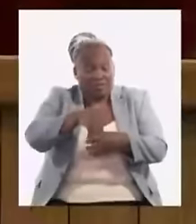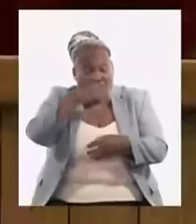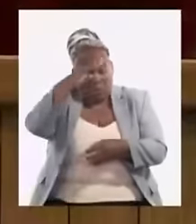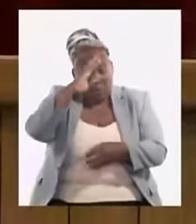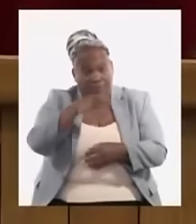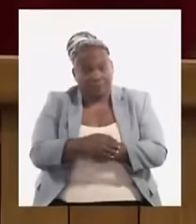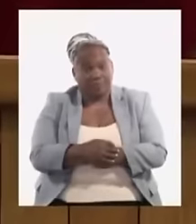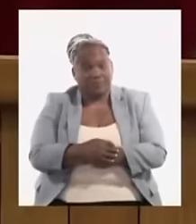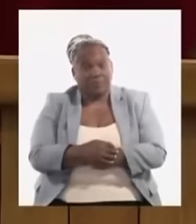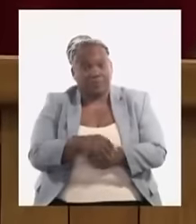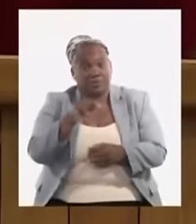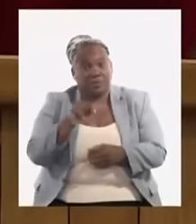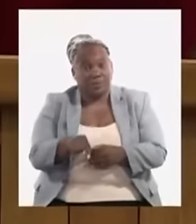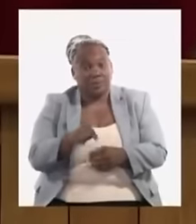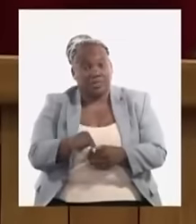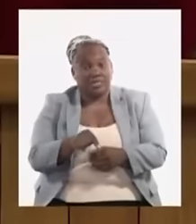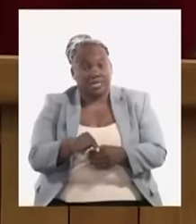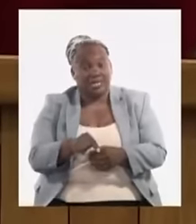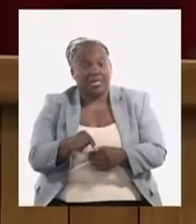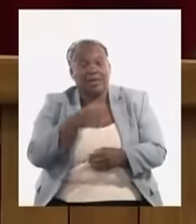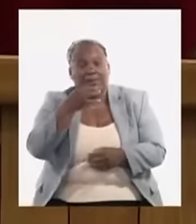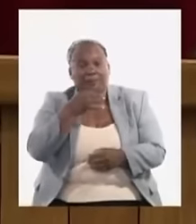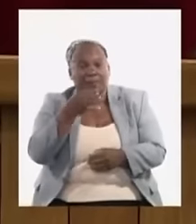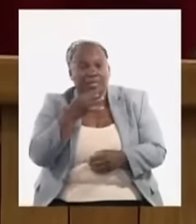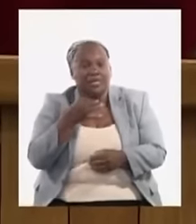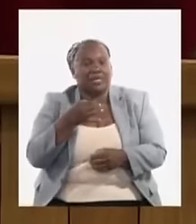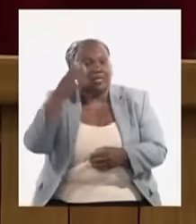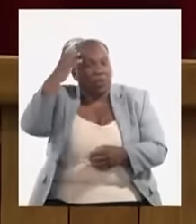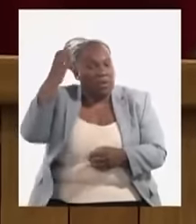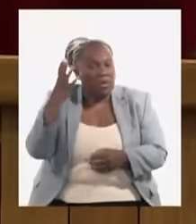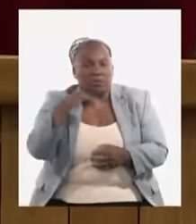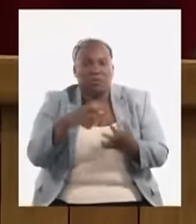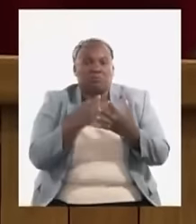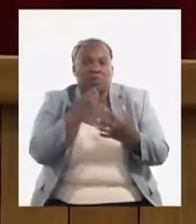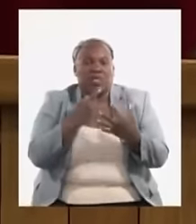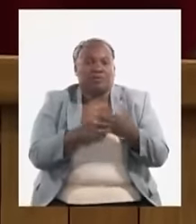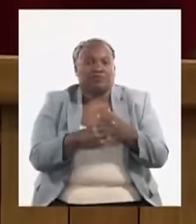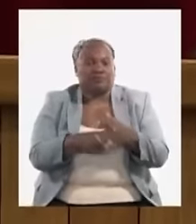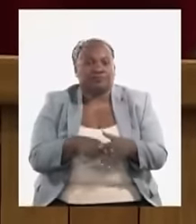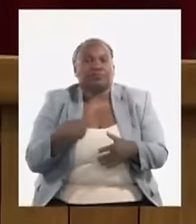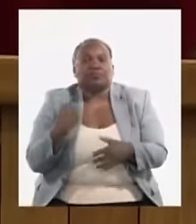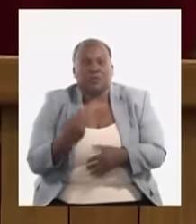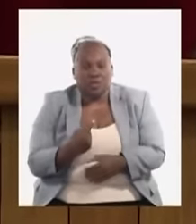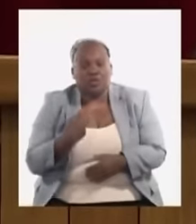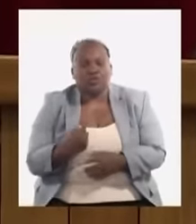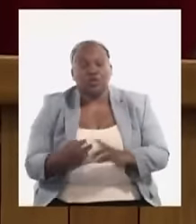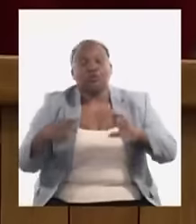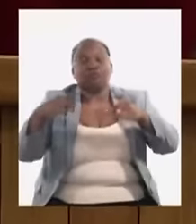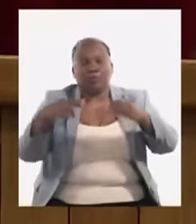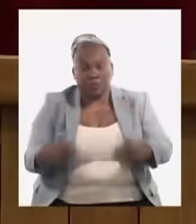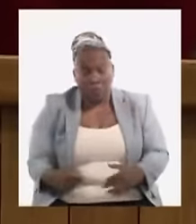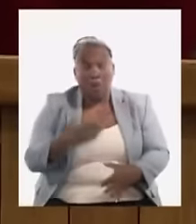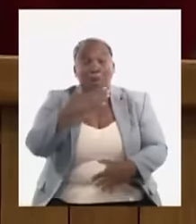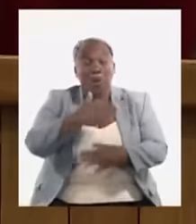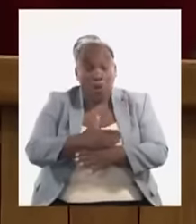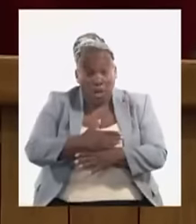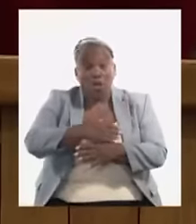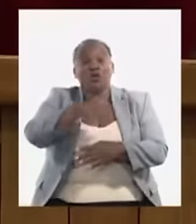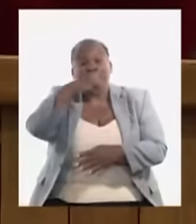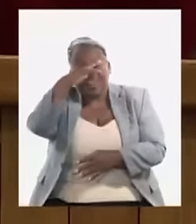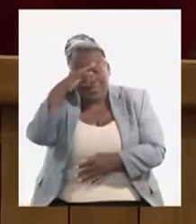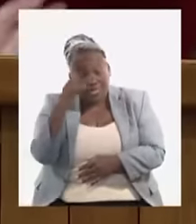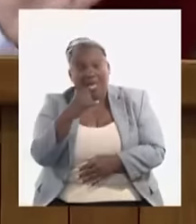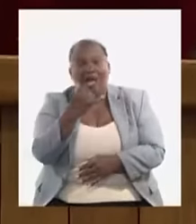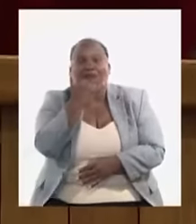una incapacidad del gobierno a resolver los problemas. Nosotros sí tenemos que reiterar que el bloqueo sí hace daño